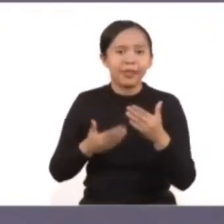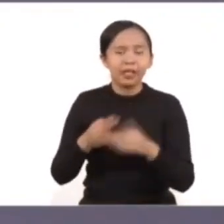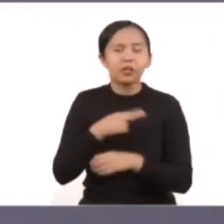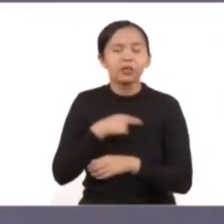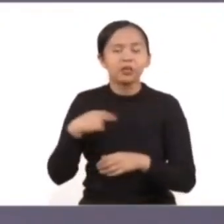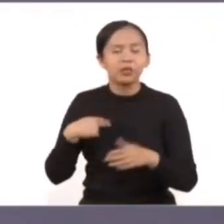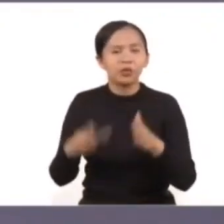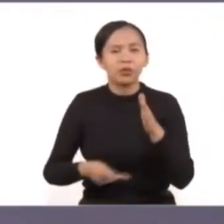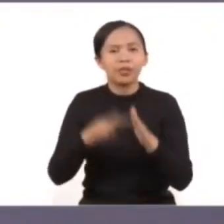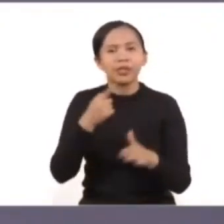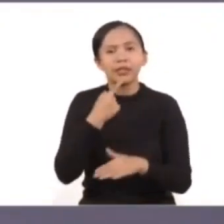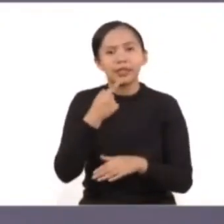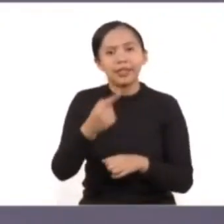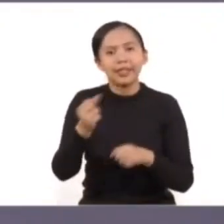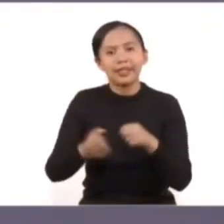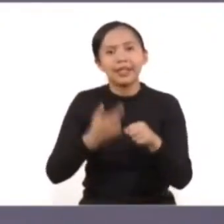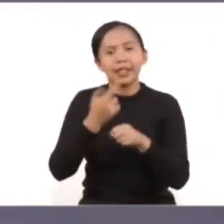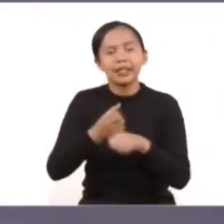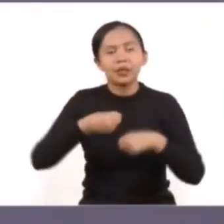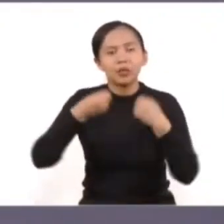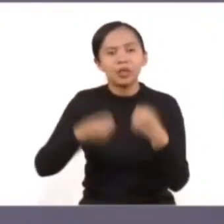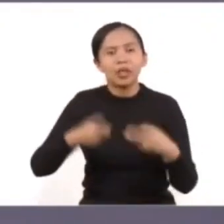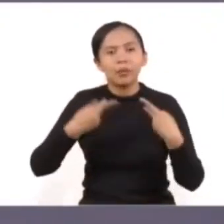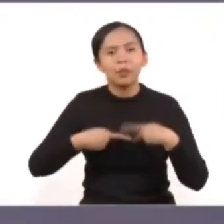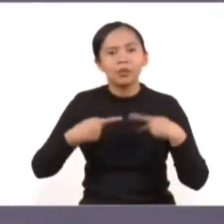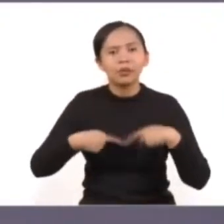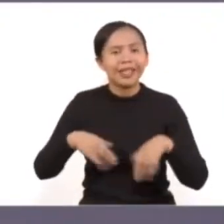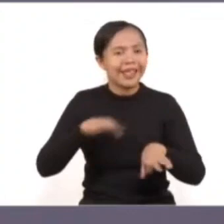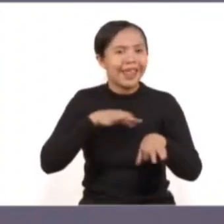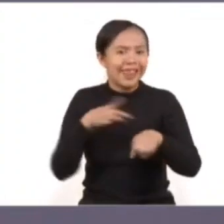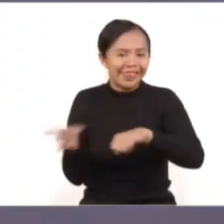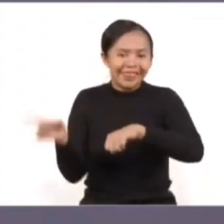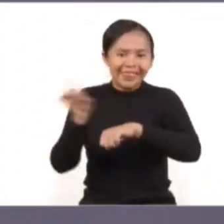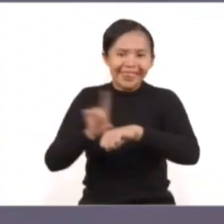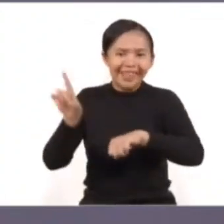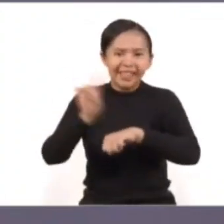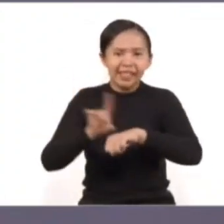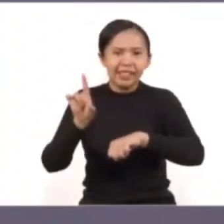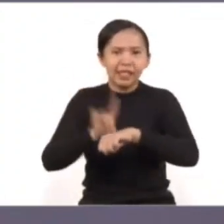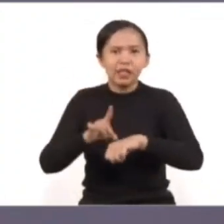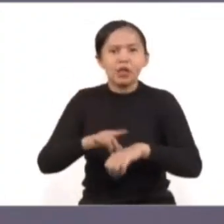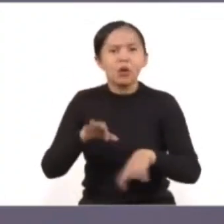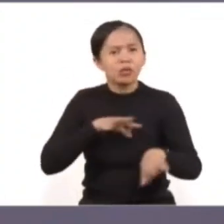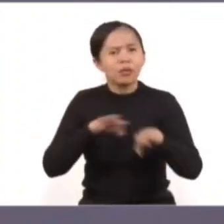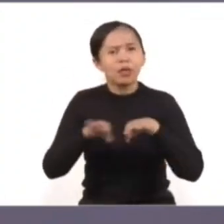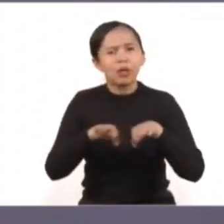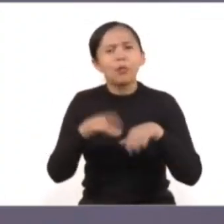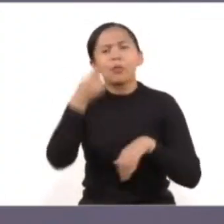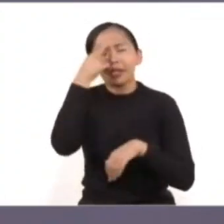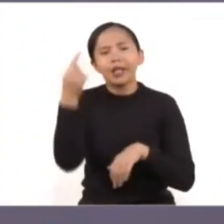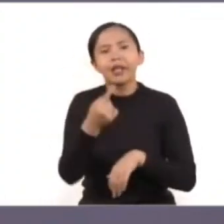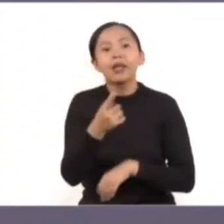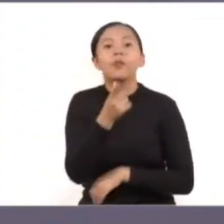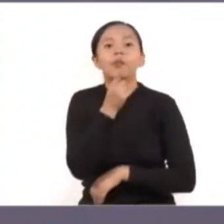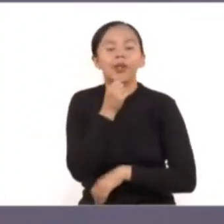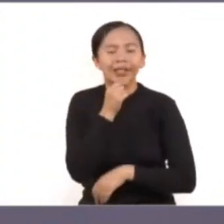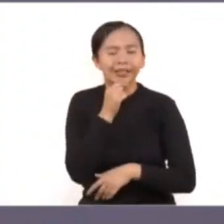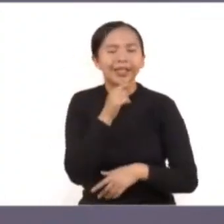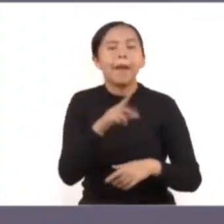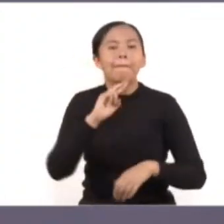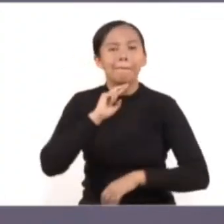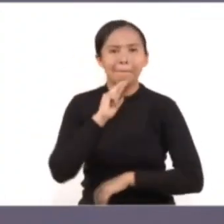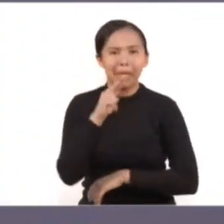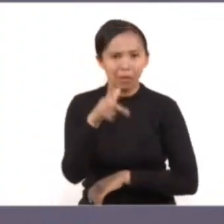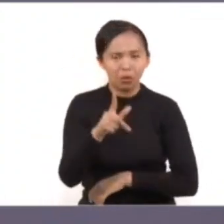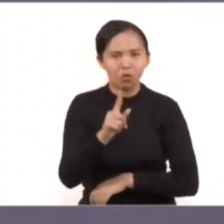queremos recalcar que la Secretaría de Seguridad Ciudadana trabaja todos los días para tener una mejor policía, una policía más